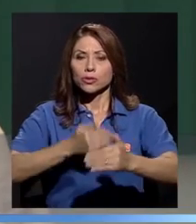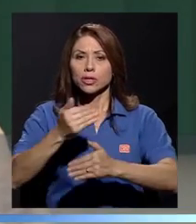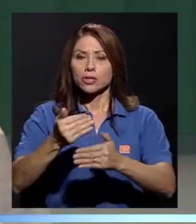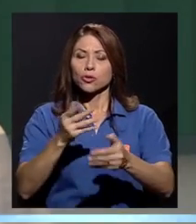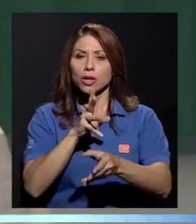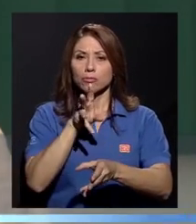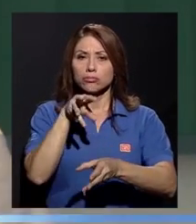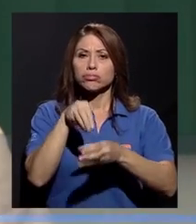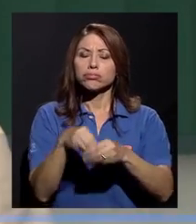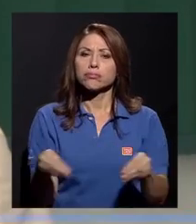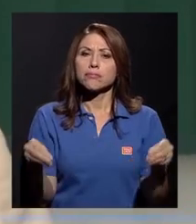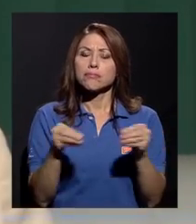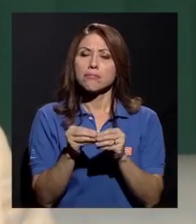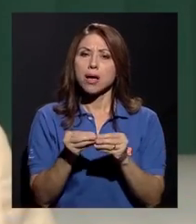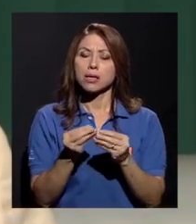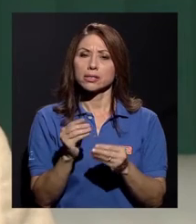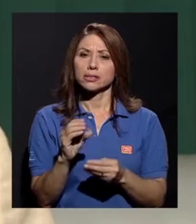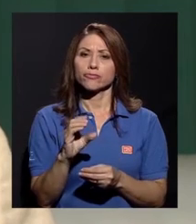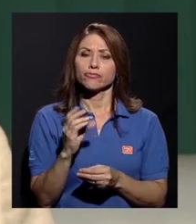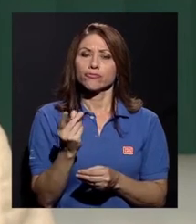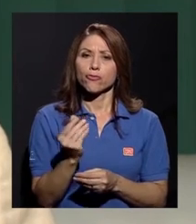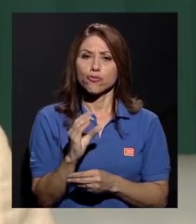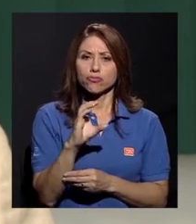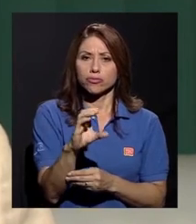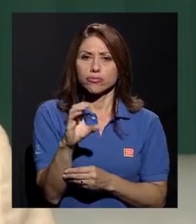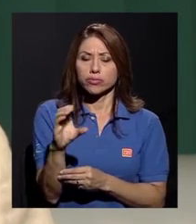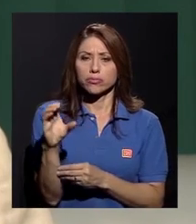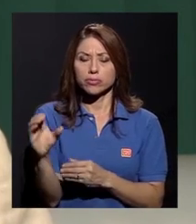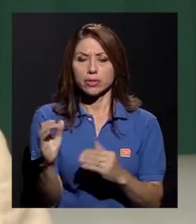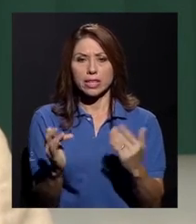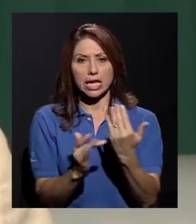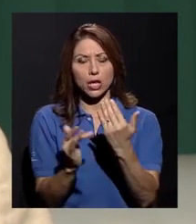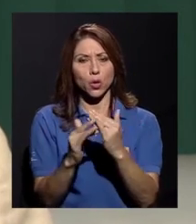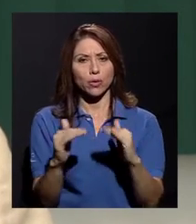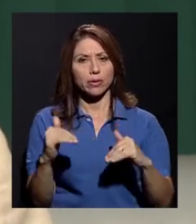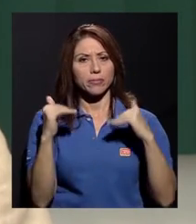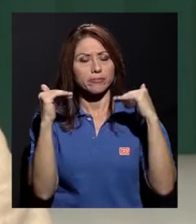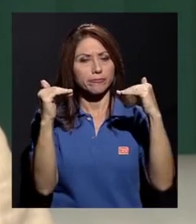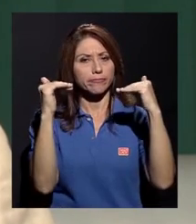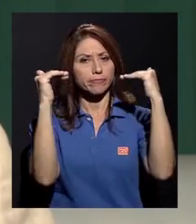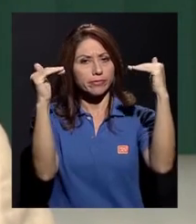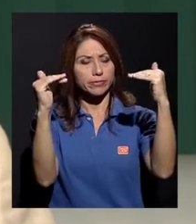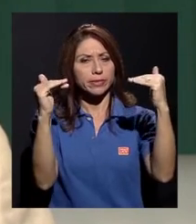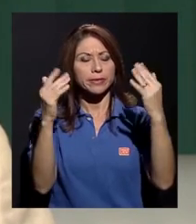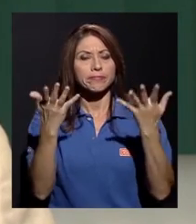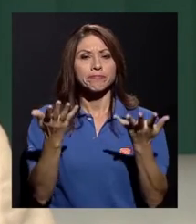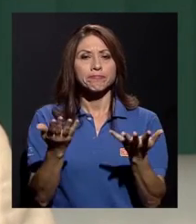una mayor inversión en las áreas de alta tecnología, de las ciencias